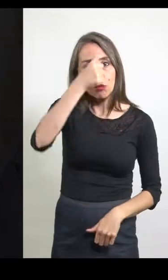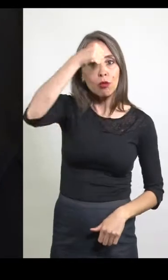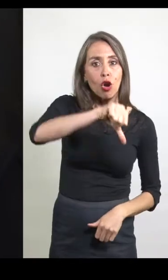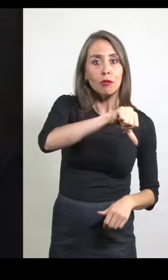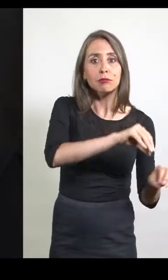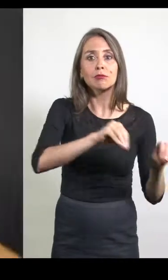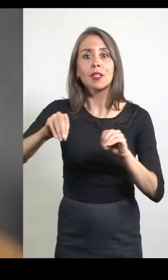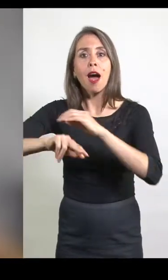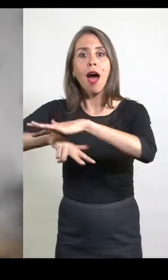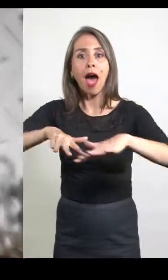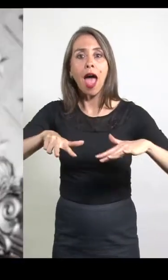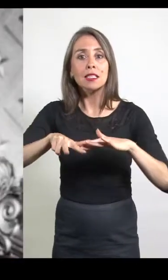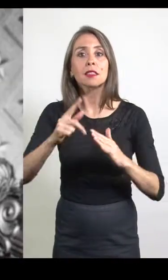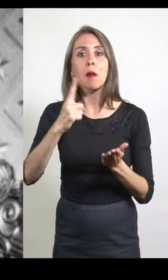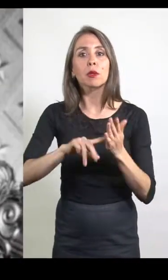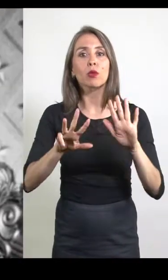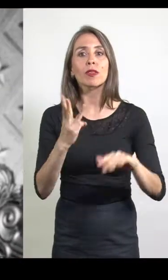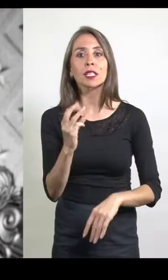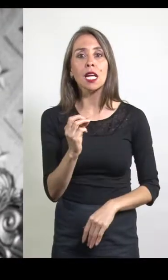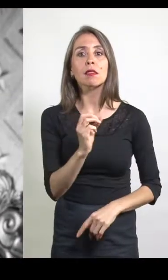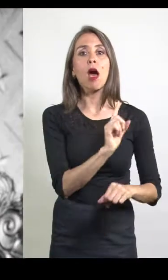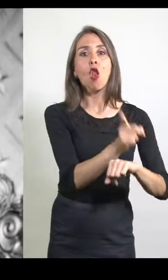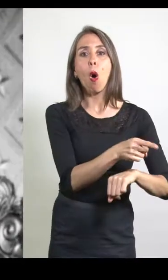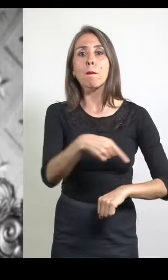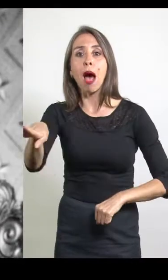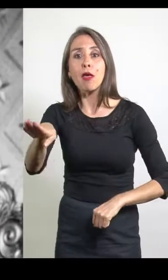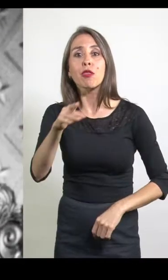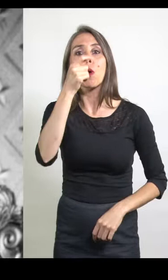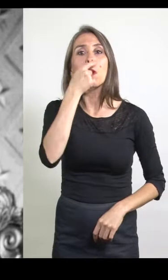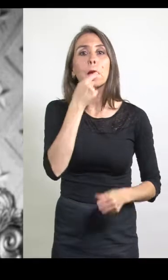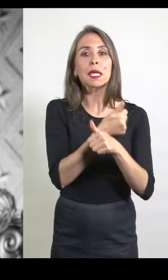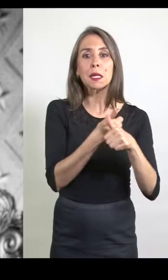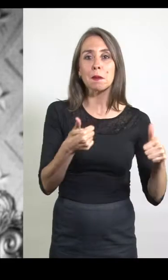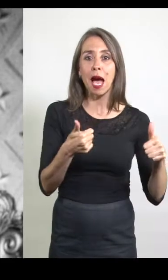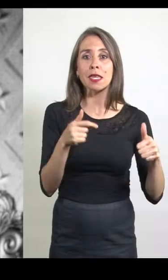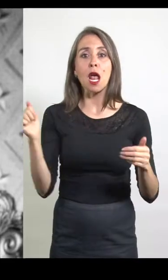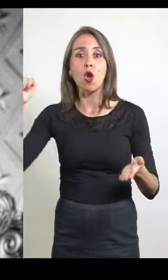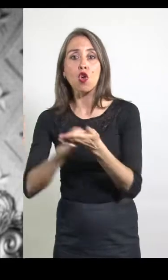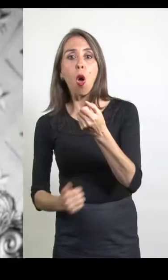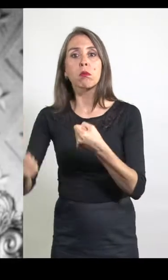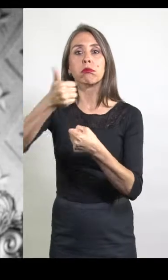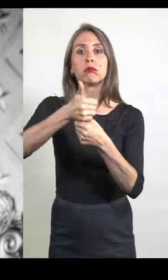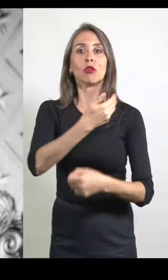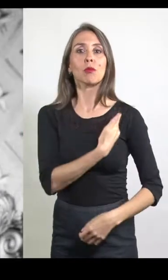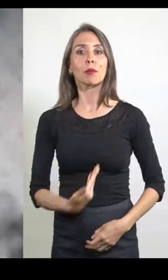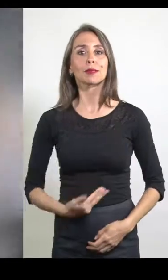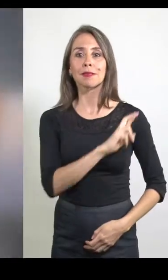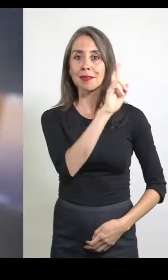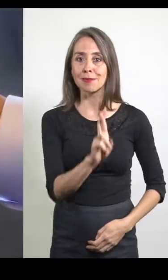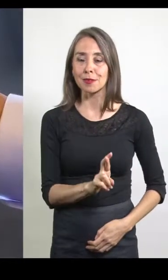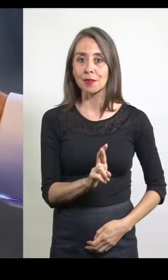la isla Juan Fernández en el año 1930 por Carlos de Bañez del Campo, quien asumió de facto como presidente de la República.